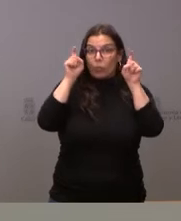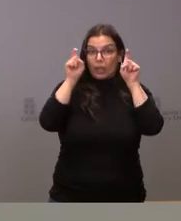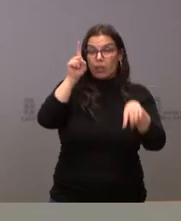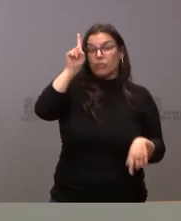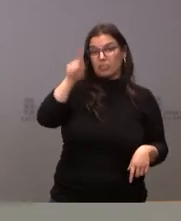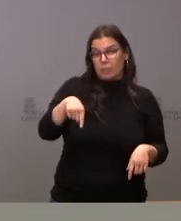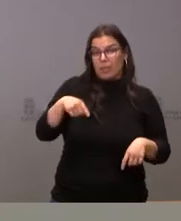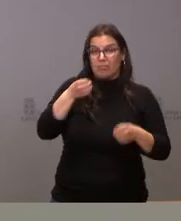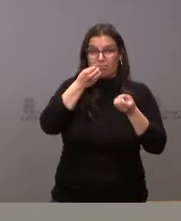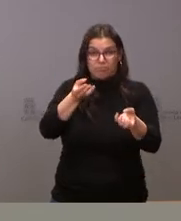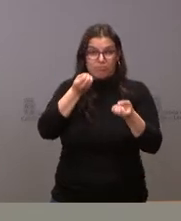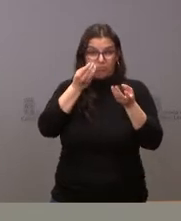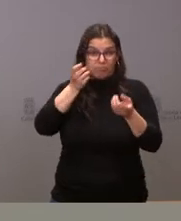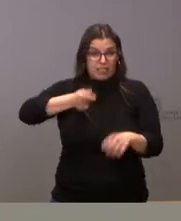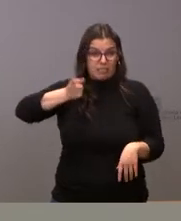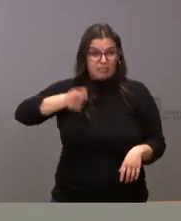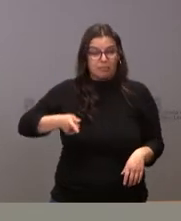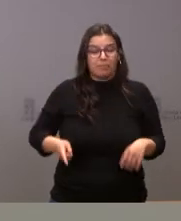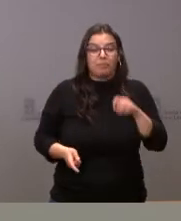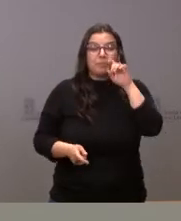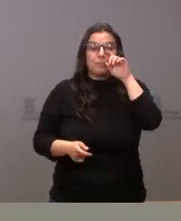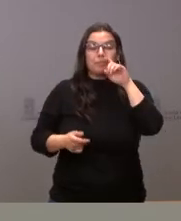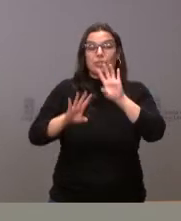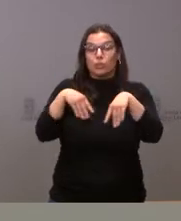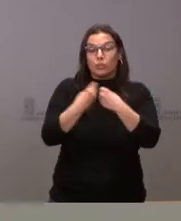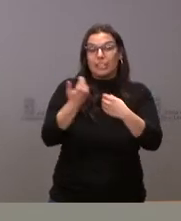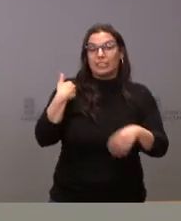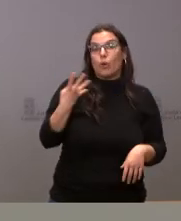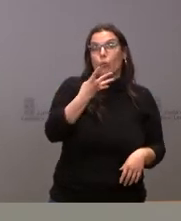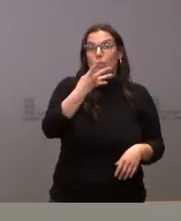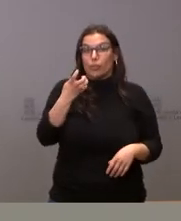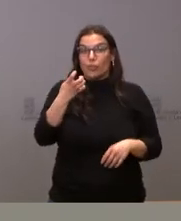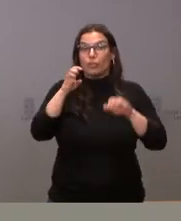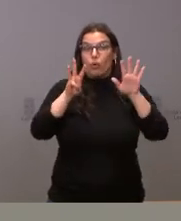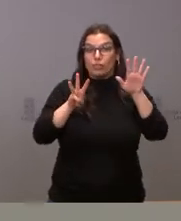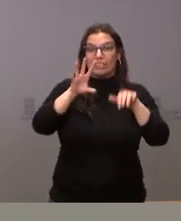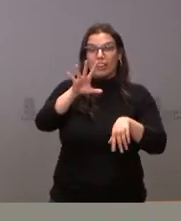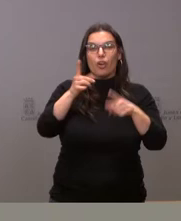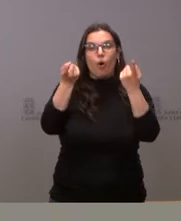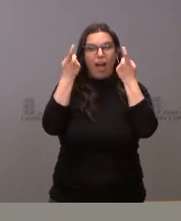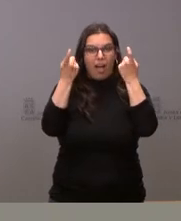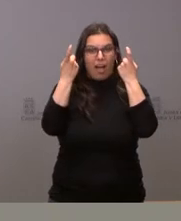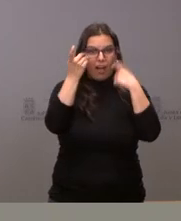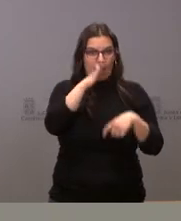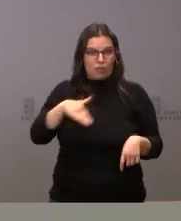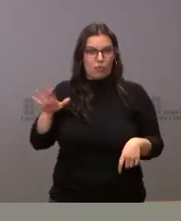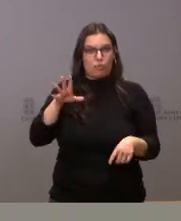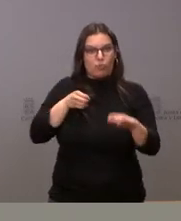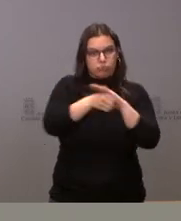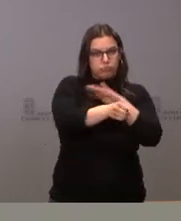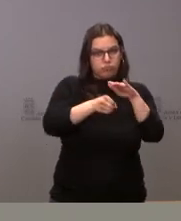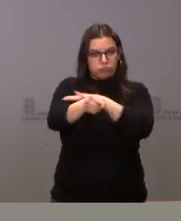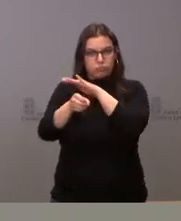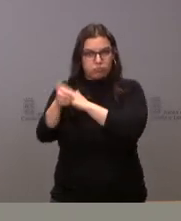les venimos ofreciendo información, ya son 485 los alumnos escolarizados en nuestra